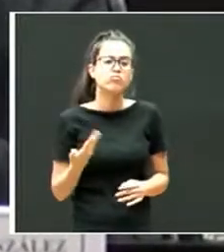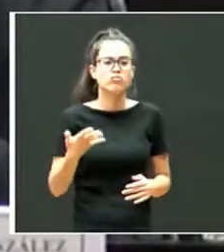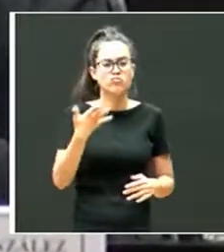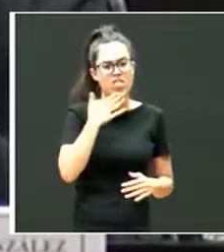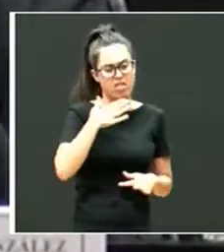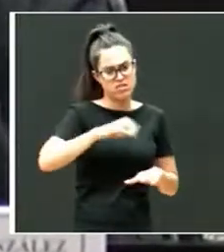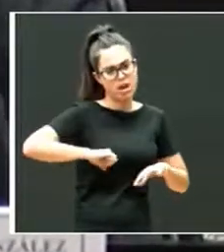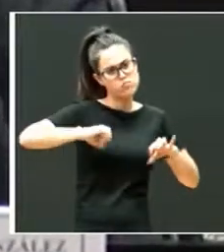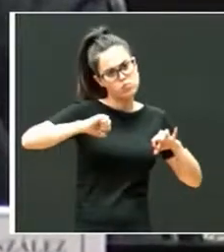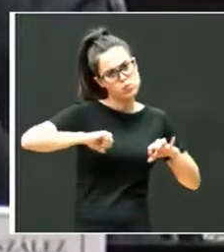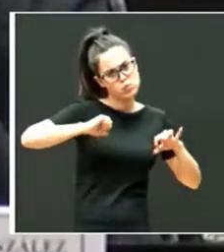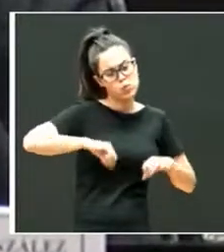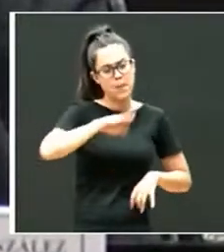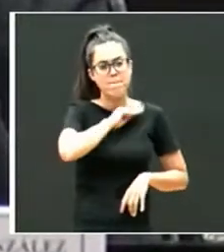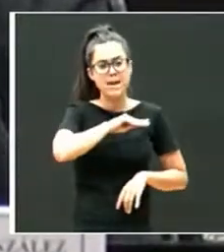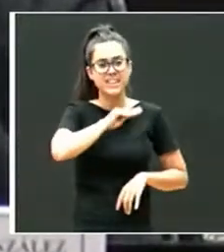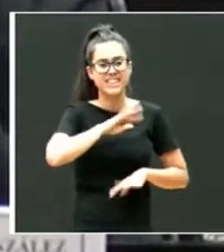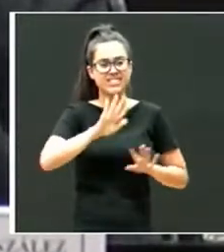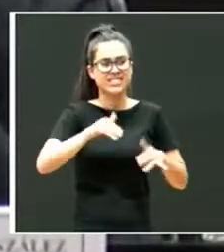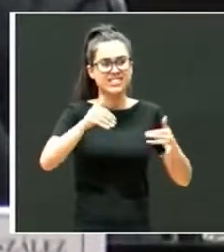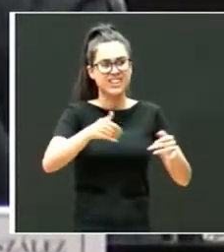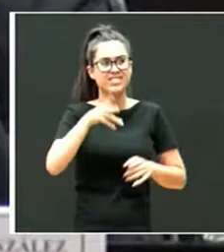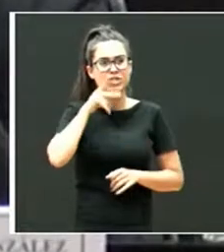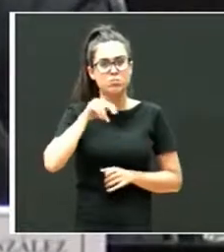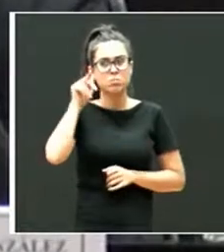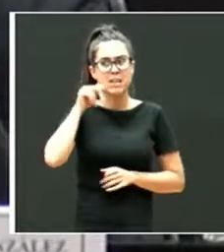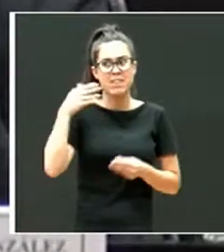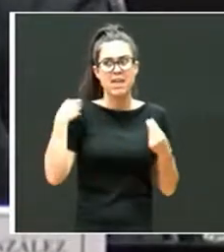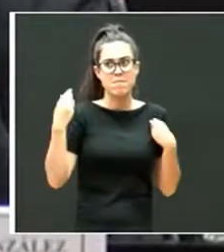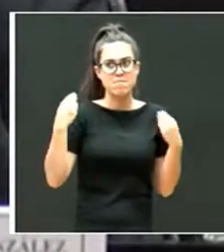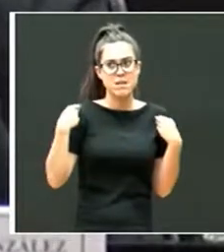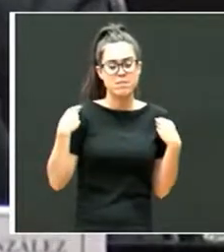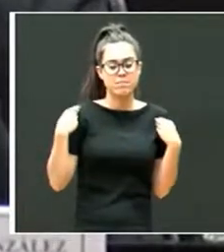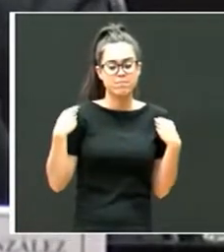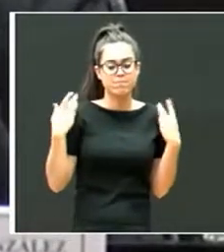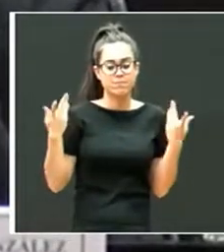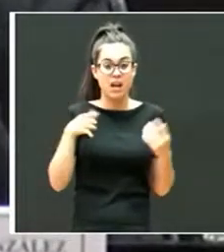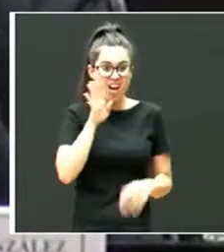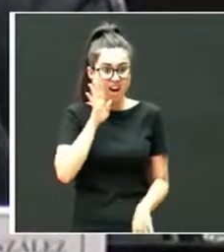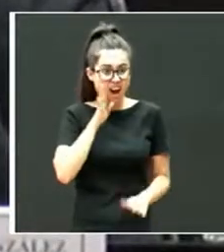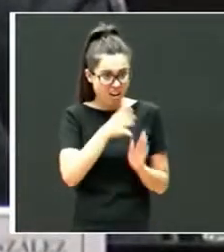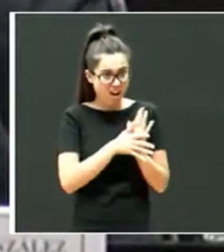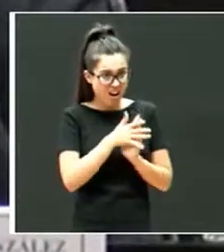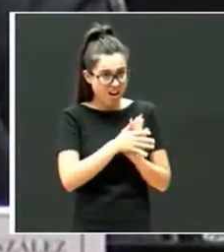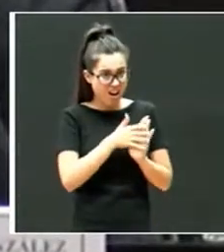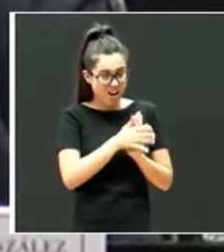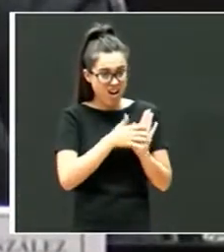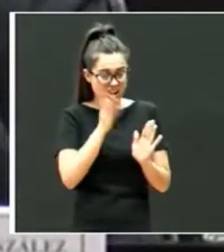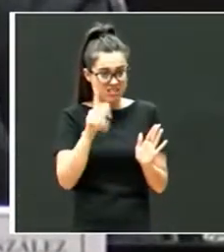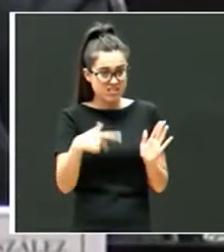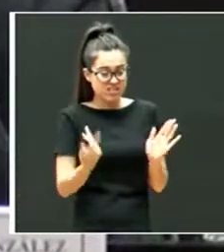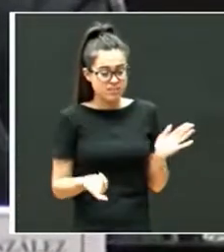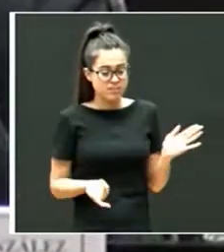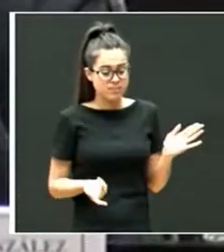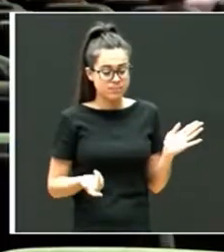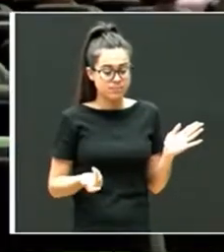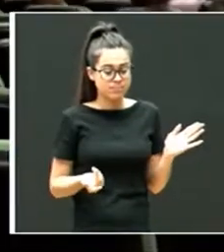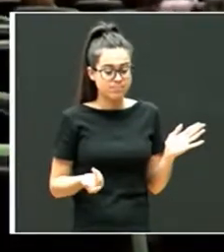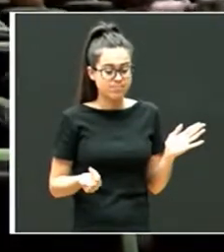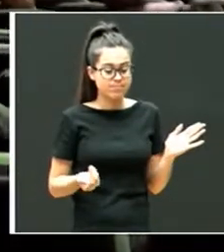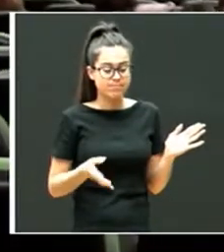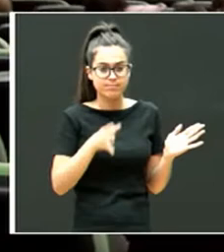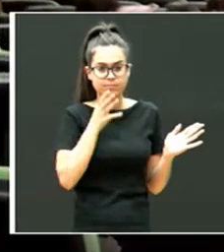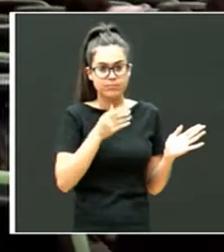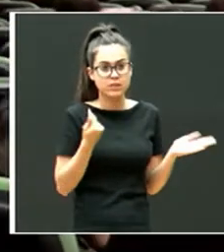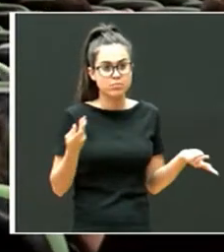con lo cual sus experiencias de vida, de lo que antes se ha hablado, pues solo por el